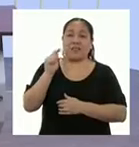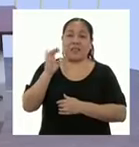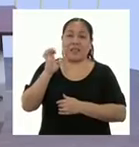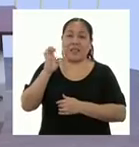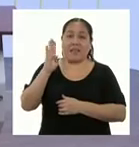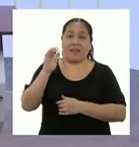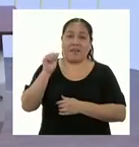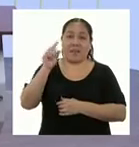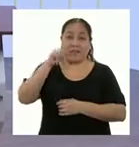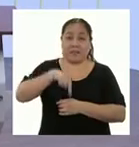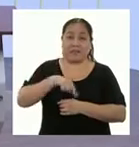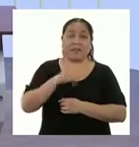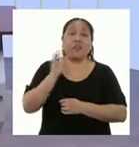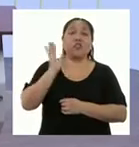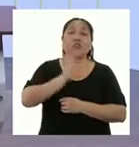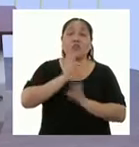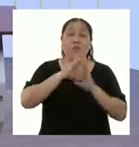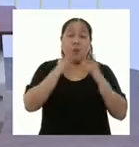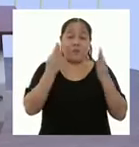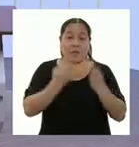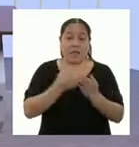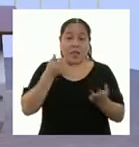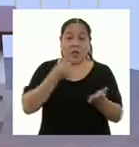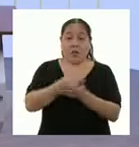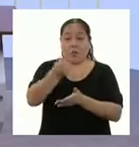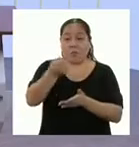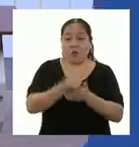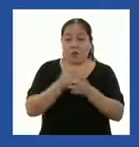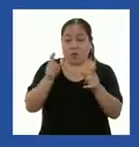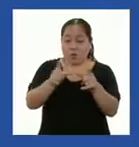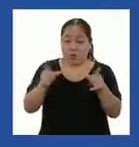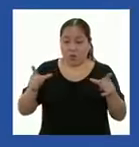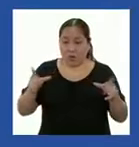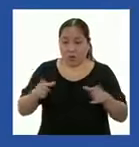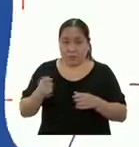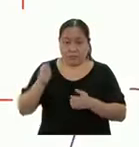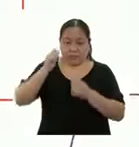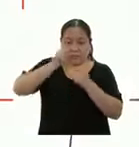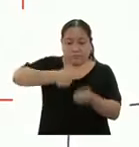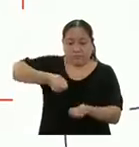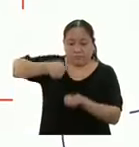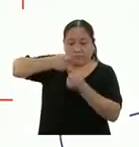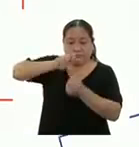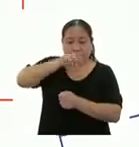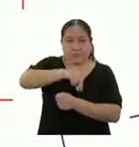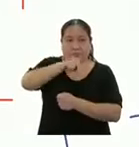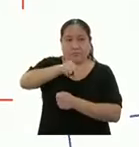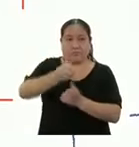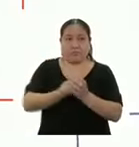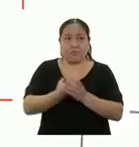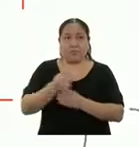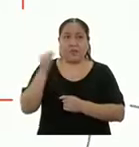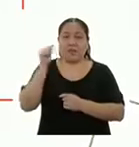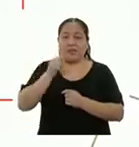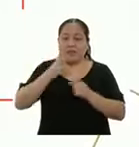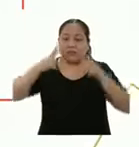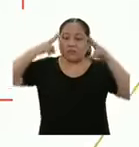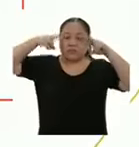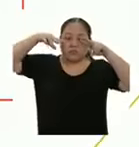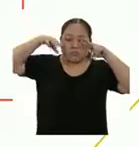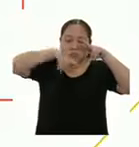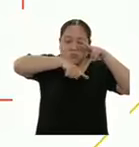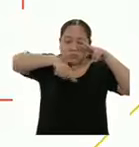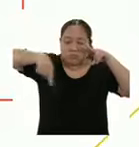cuento. La familia de Esteban ha comprado un terreno para sembrar en el campo. Esta es una vista aérea de la